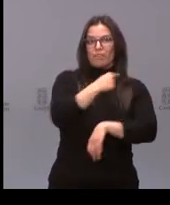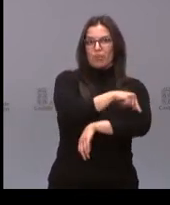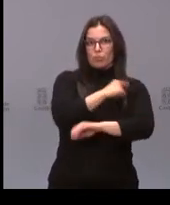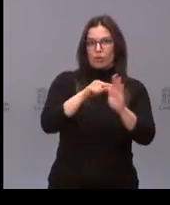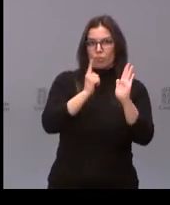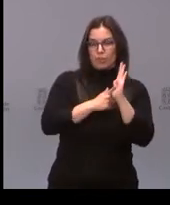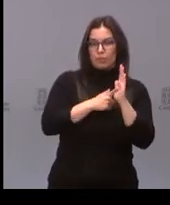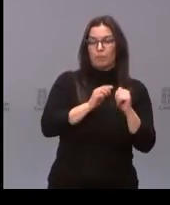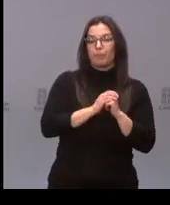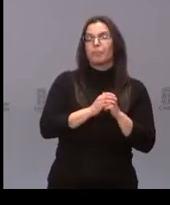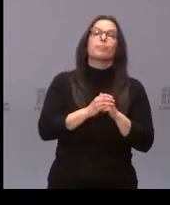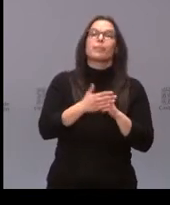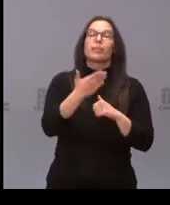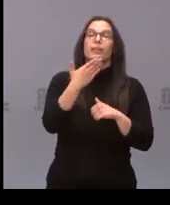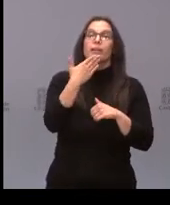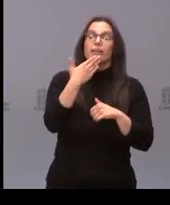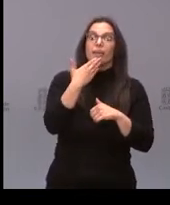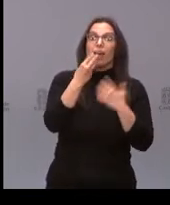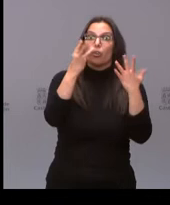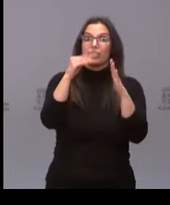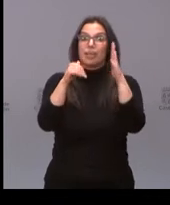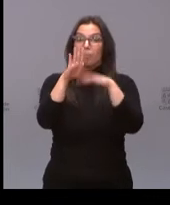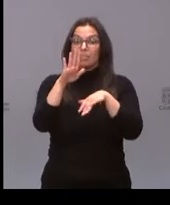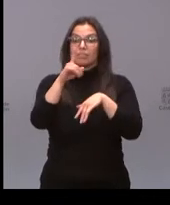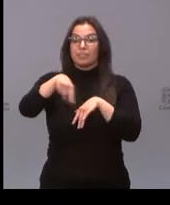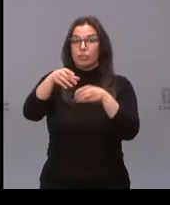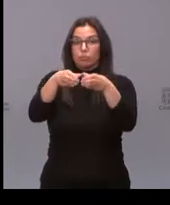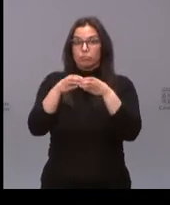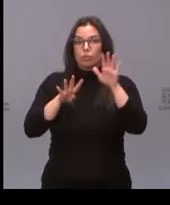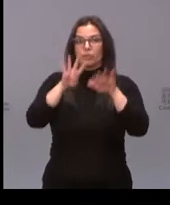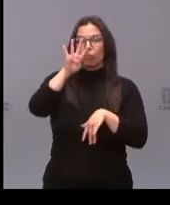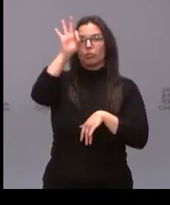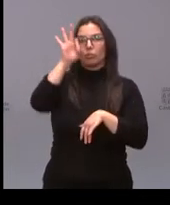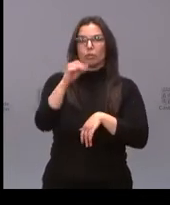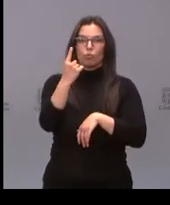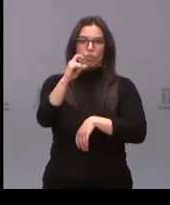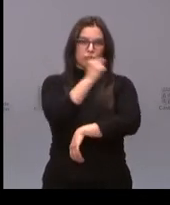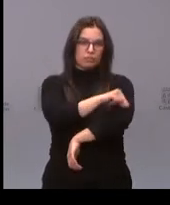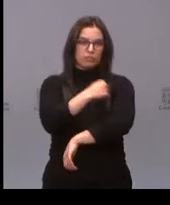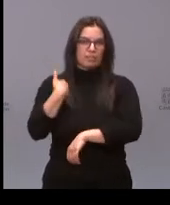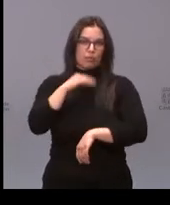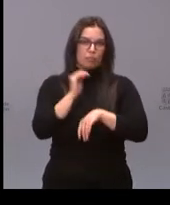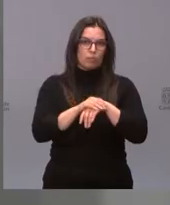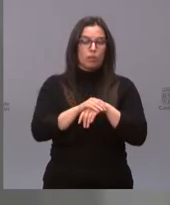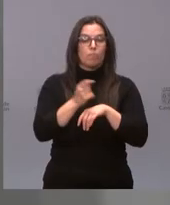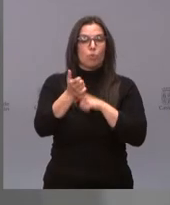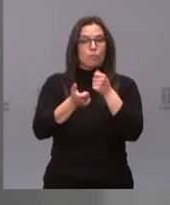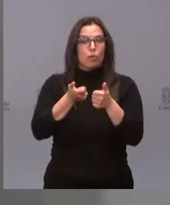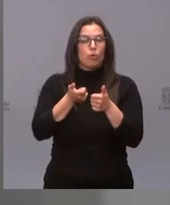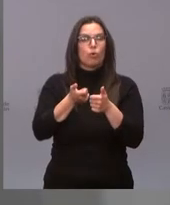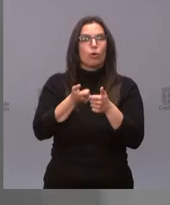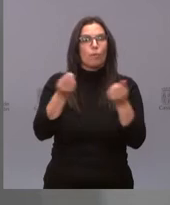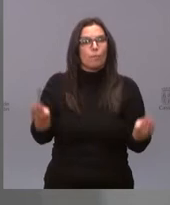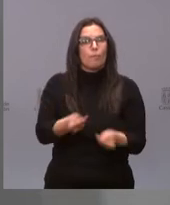y el 94% de los mayores de 80 ya tiene al menos una dosis. Y vamos poco a poco caminando hacia